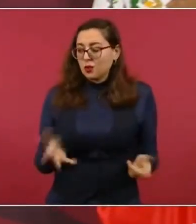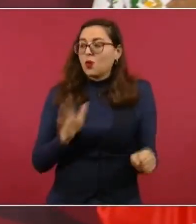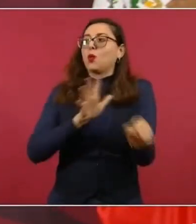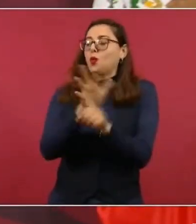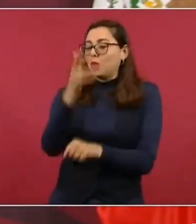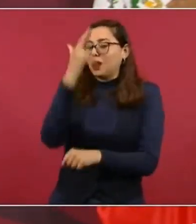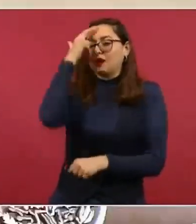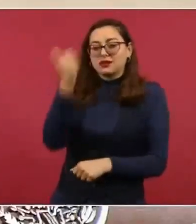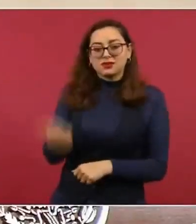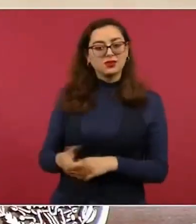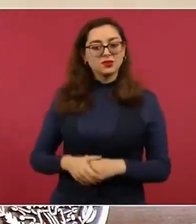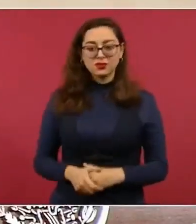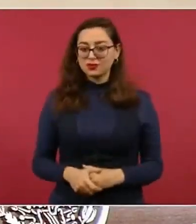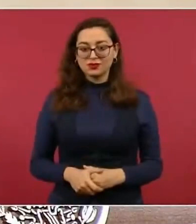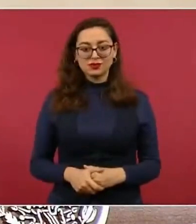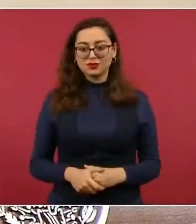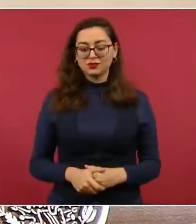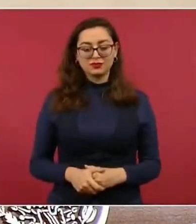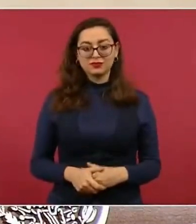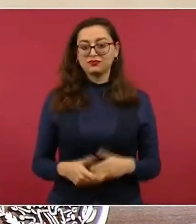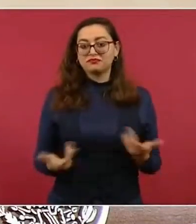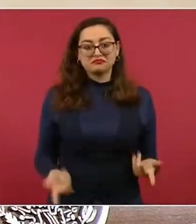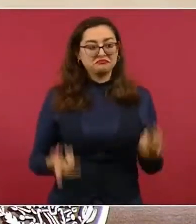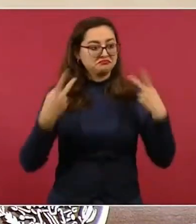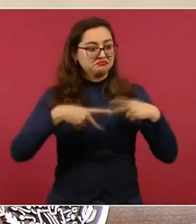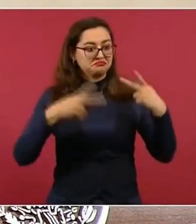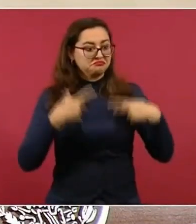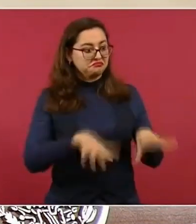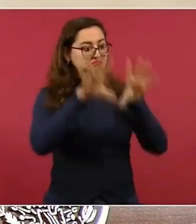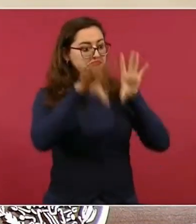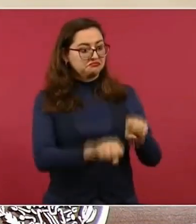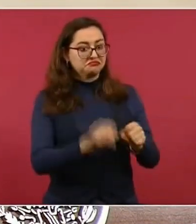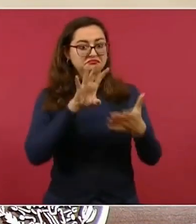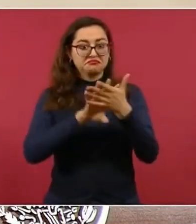y se les libera.